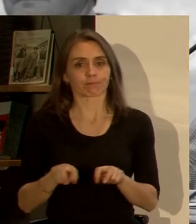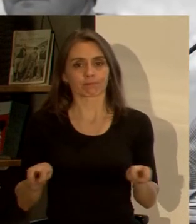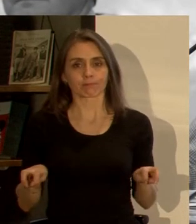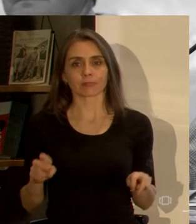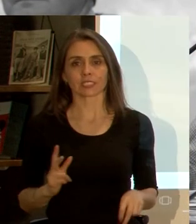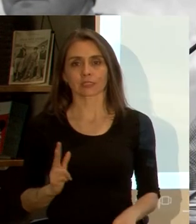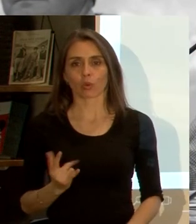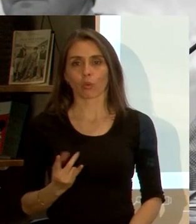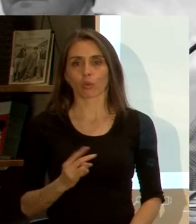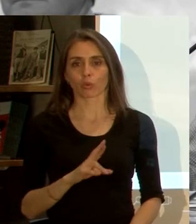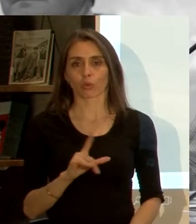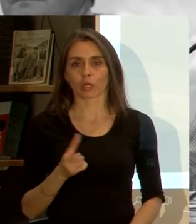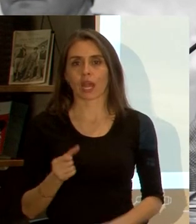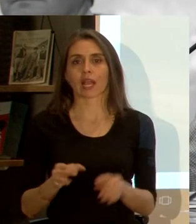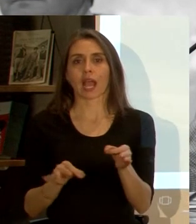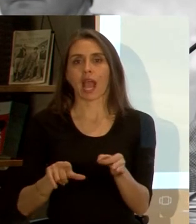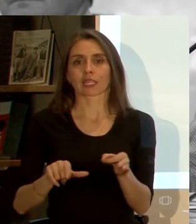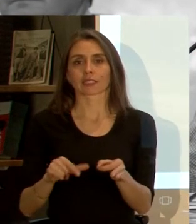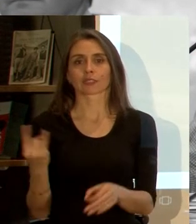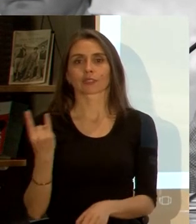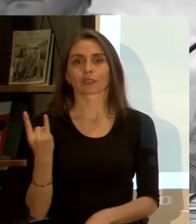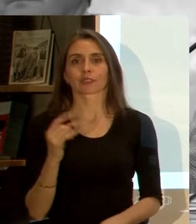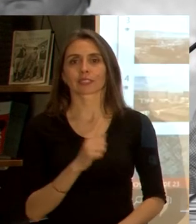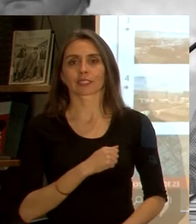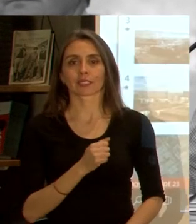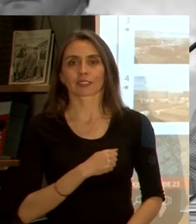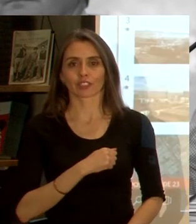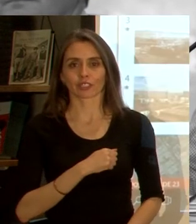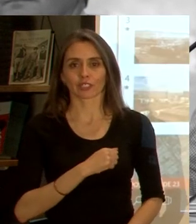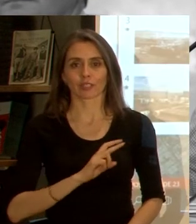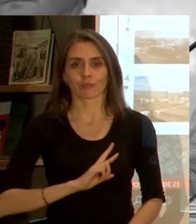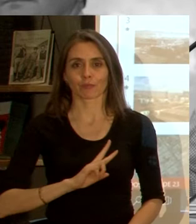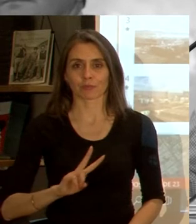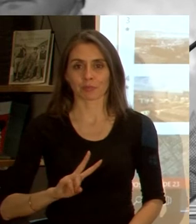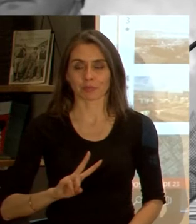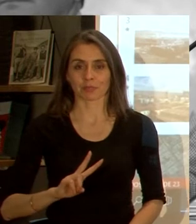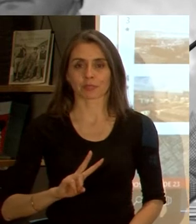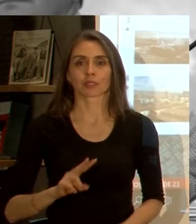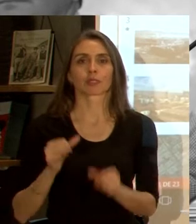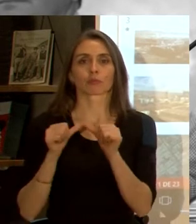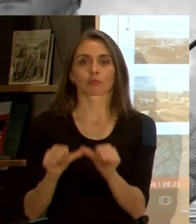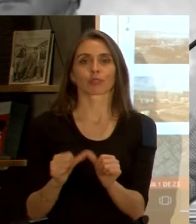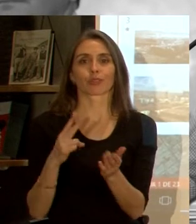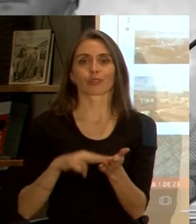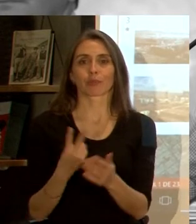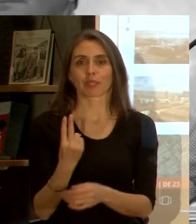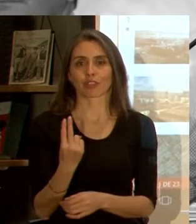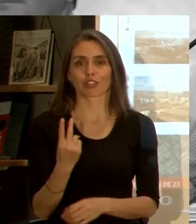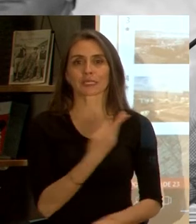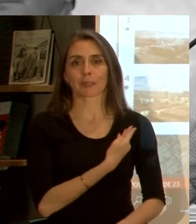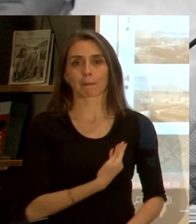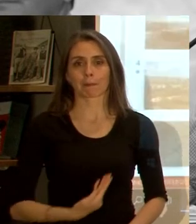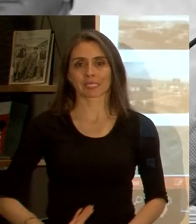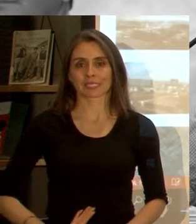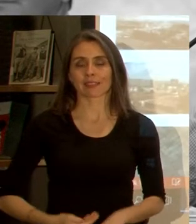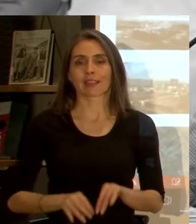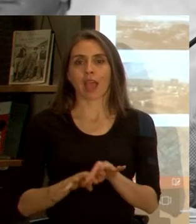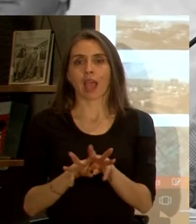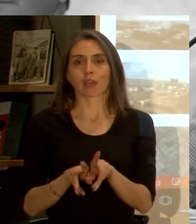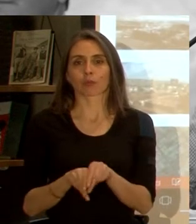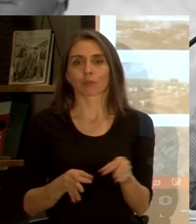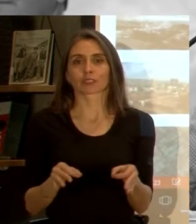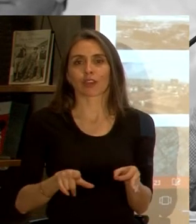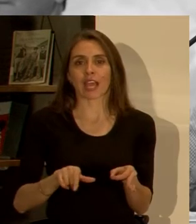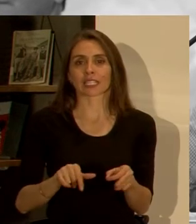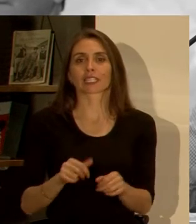Gonzalo Undurraga, quien es arquitecto de la Pontificia Universidad Católica de Valparaíso. Desde el año 2012 ha sido presidente de la Agrupación de